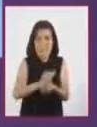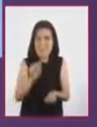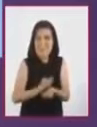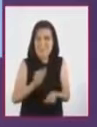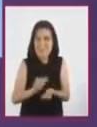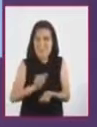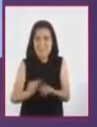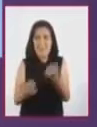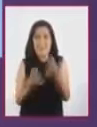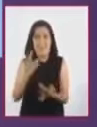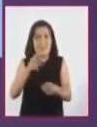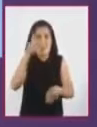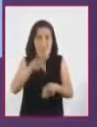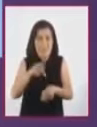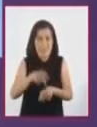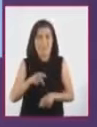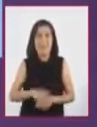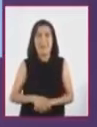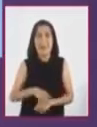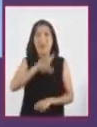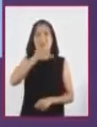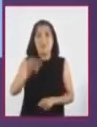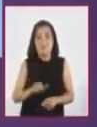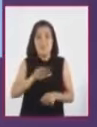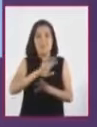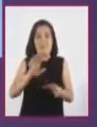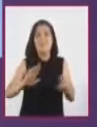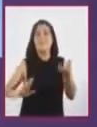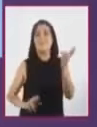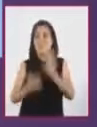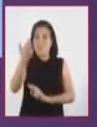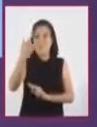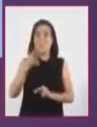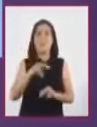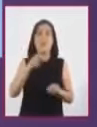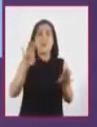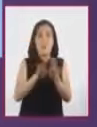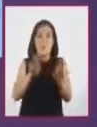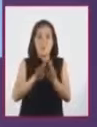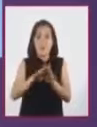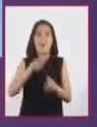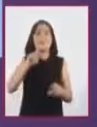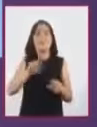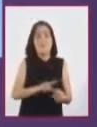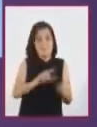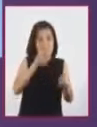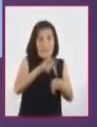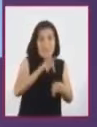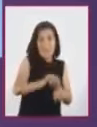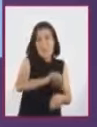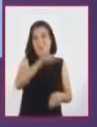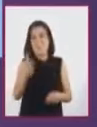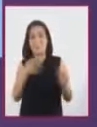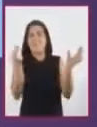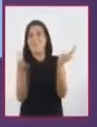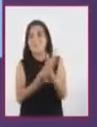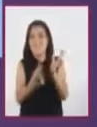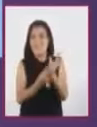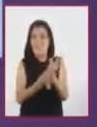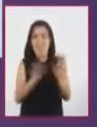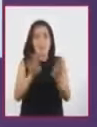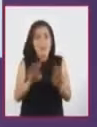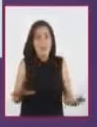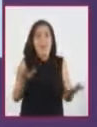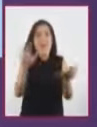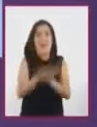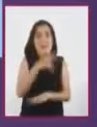piedra. Tras la revolución neolítica, siguió la edad de los metales, generando cambios radicales